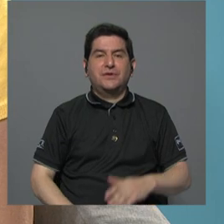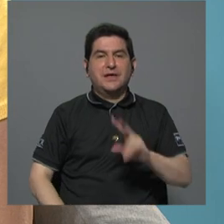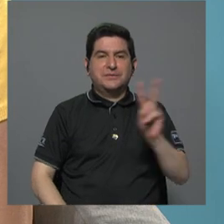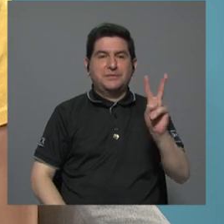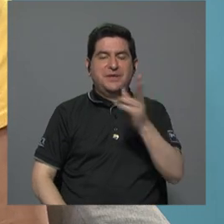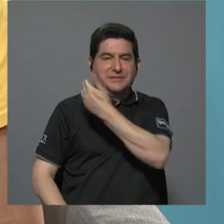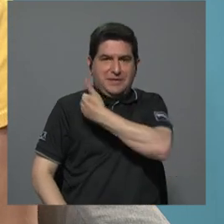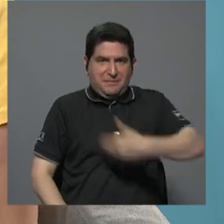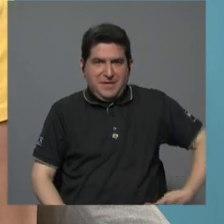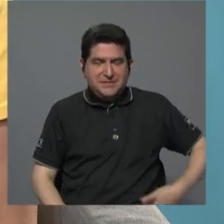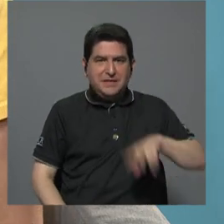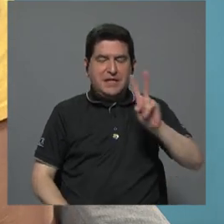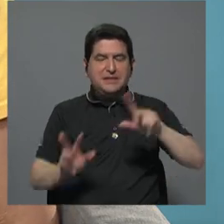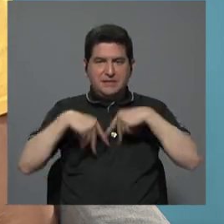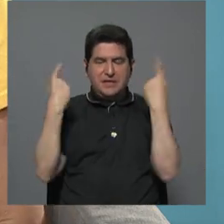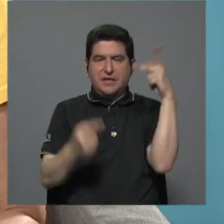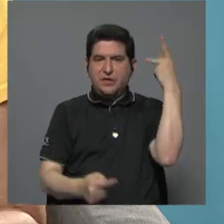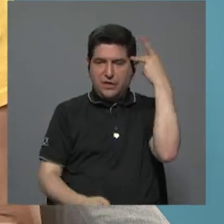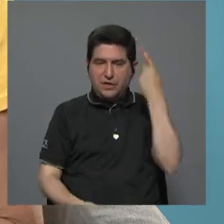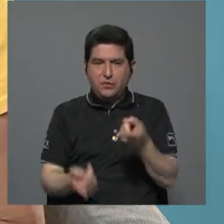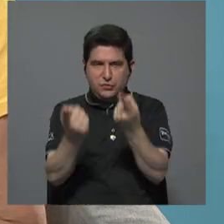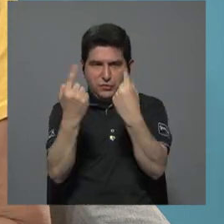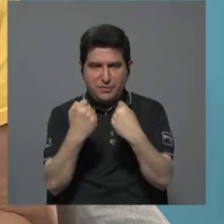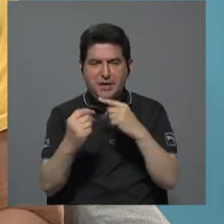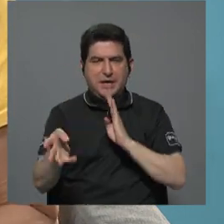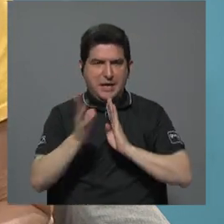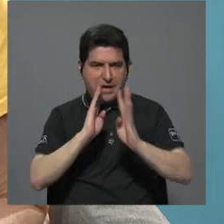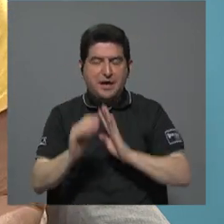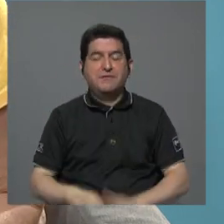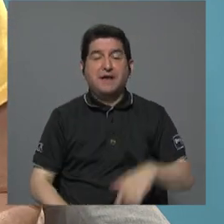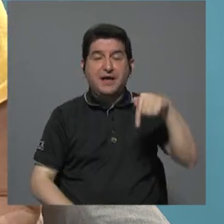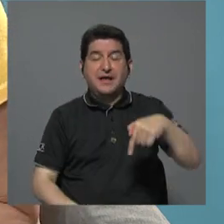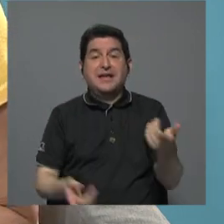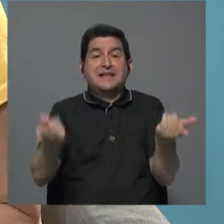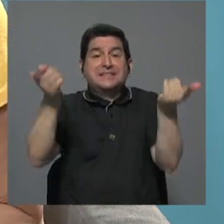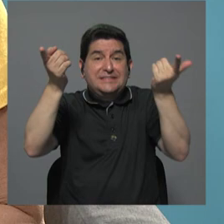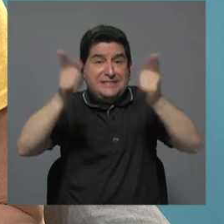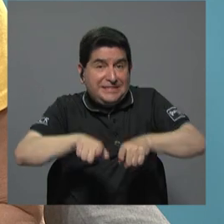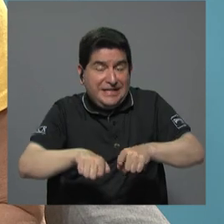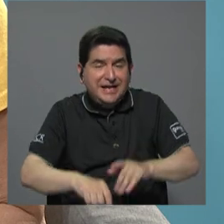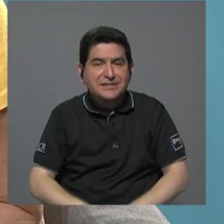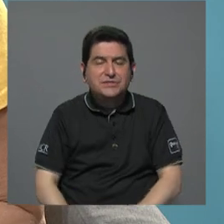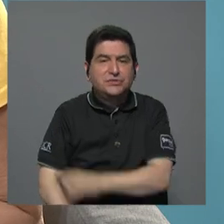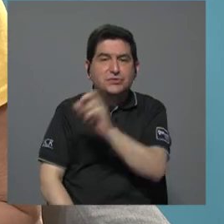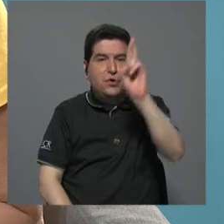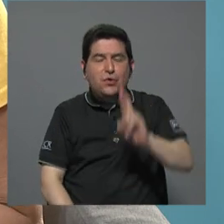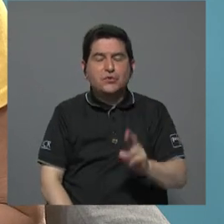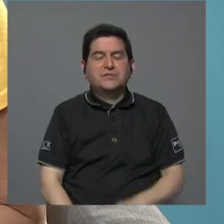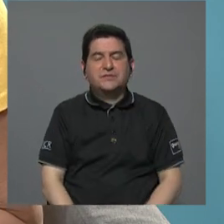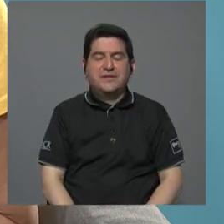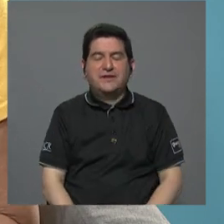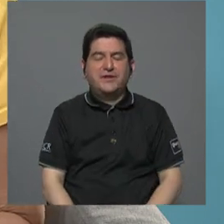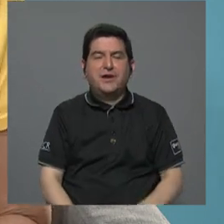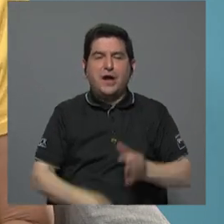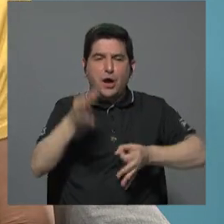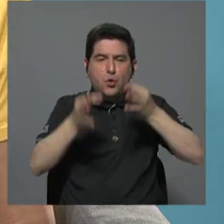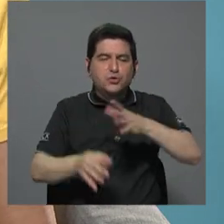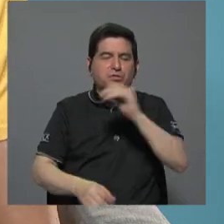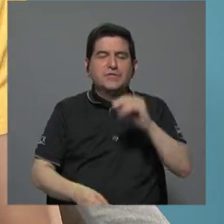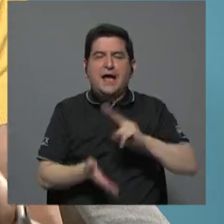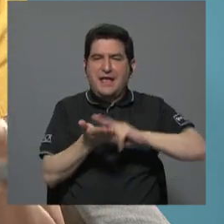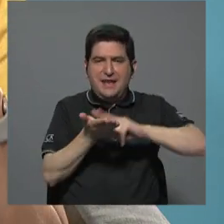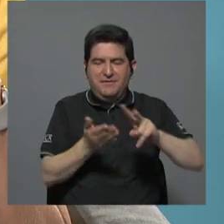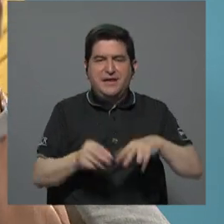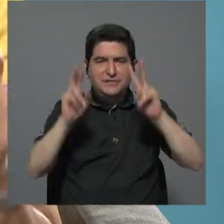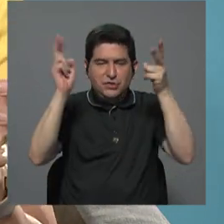vicepresidencias de dos partidos políticos que van a hablarnos en este caso Costa Rica Justa y Liberación Nacional para hablar